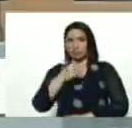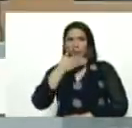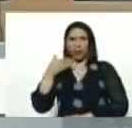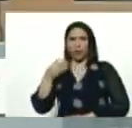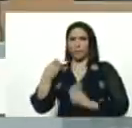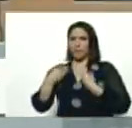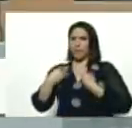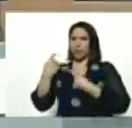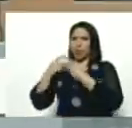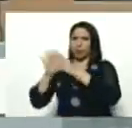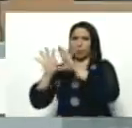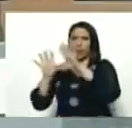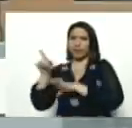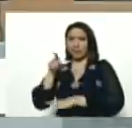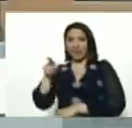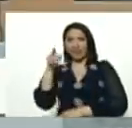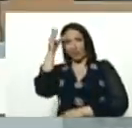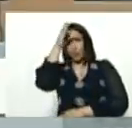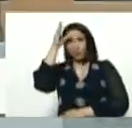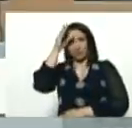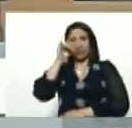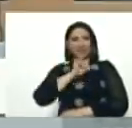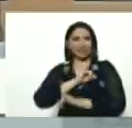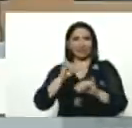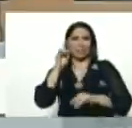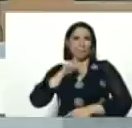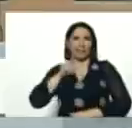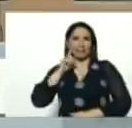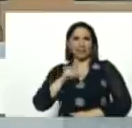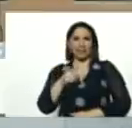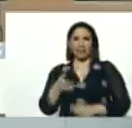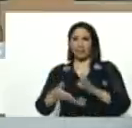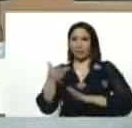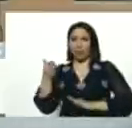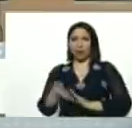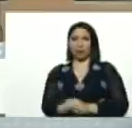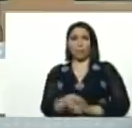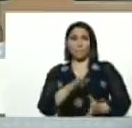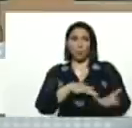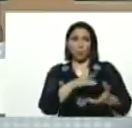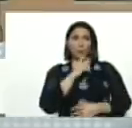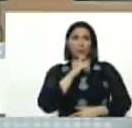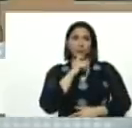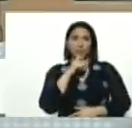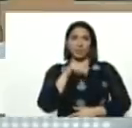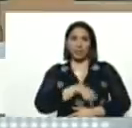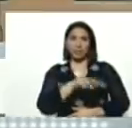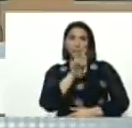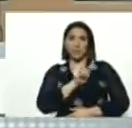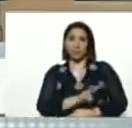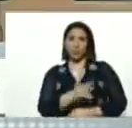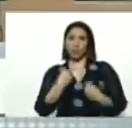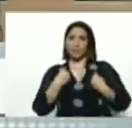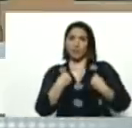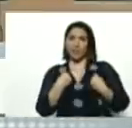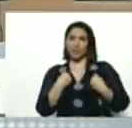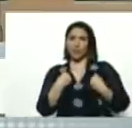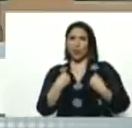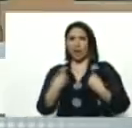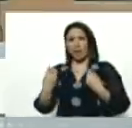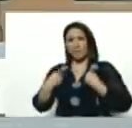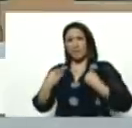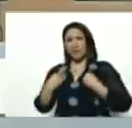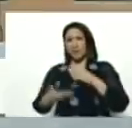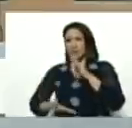ya ellos están conscientes, que eso es mentira, se fueron, de una situación difícil, en Venezuela, a vivir como esclavos,